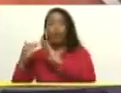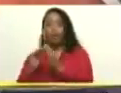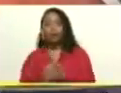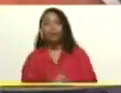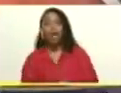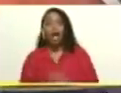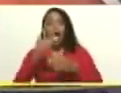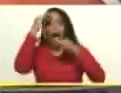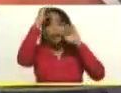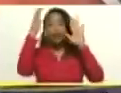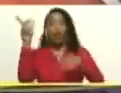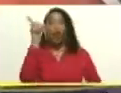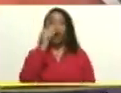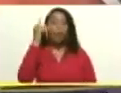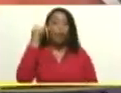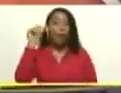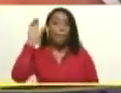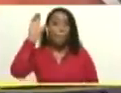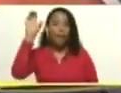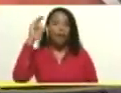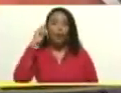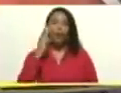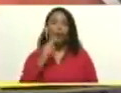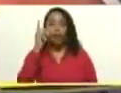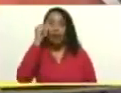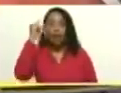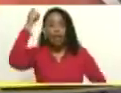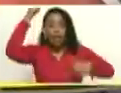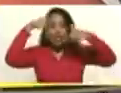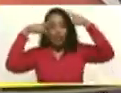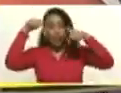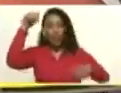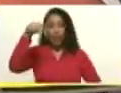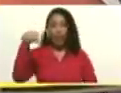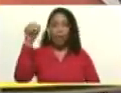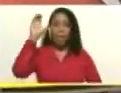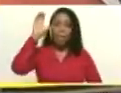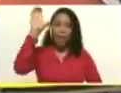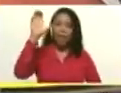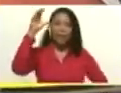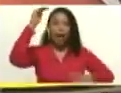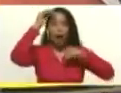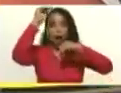hombres y mujeres patriotas y bolivarianas y chavistas de este país, atención,